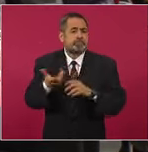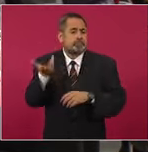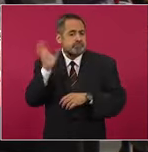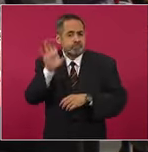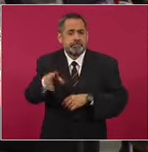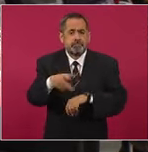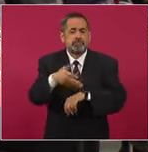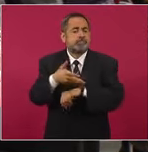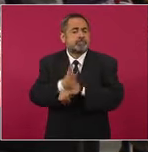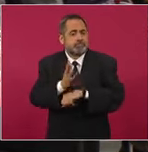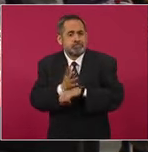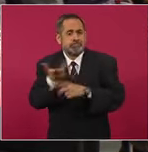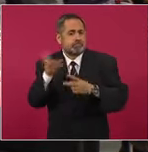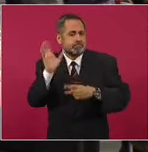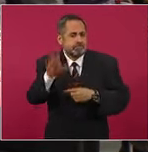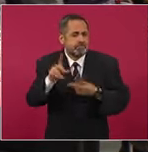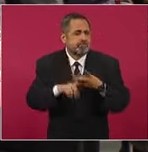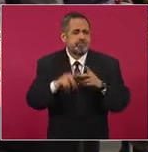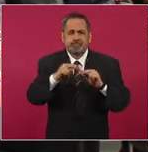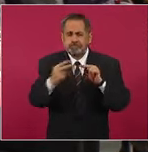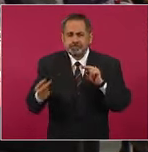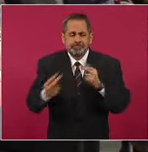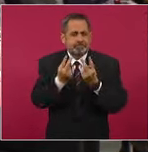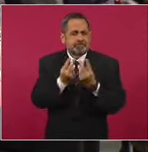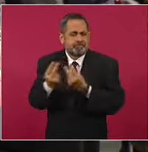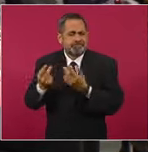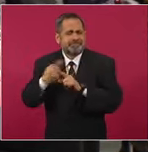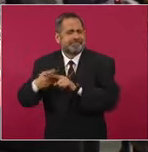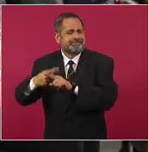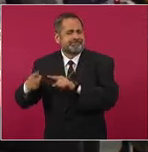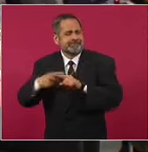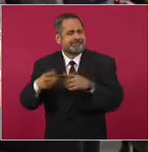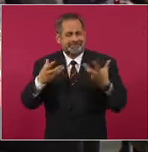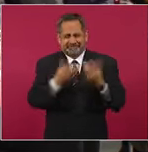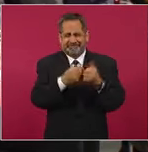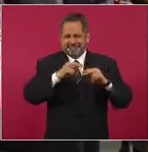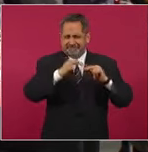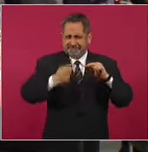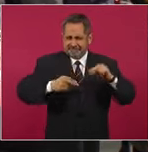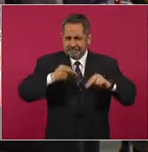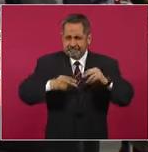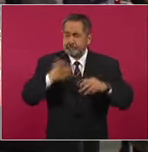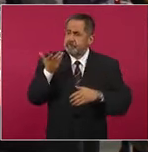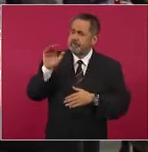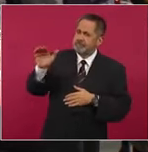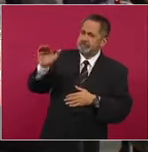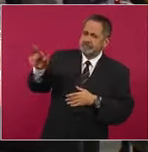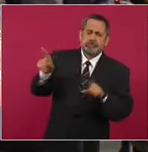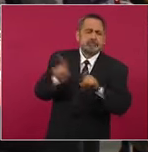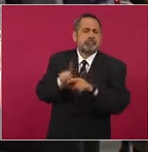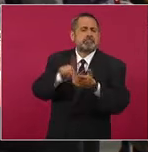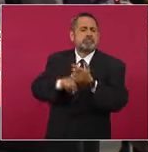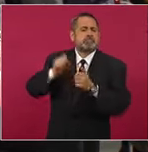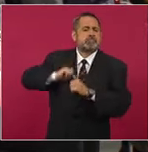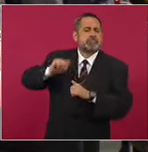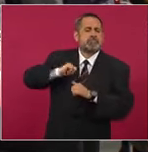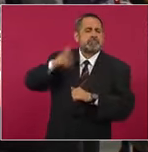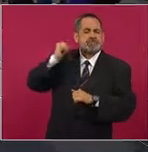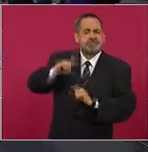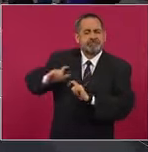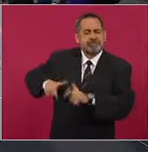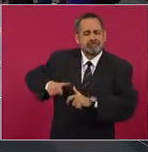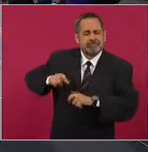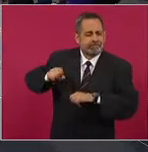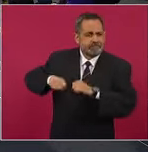sincronizado, de natación, que le están pidiendo lo que le pidió en su momento un ciclista cuando usted ganó la presidencia.